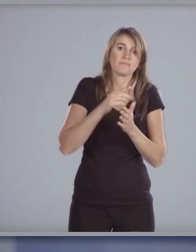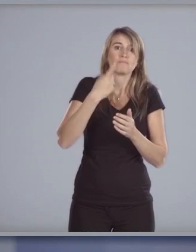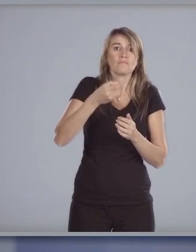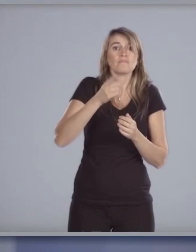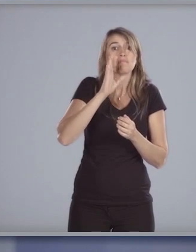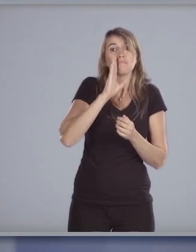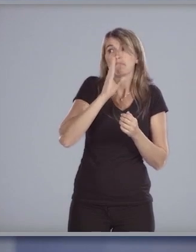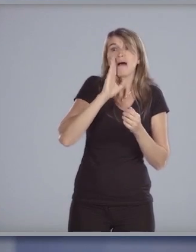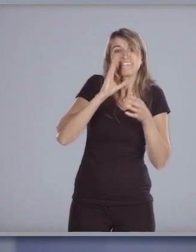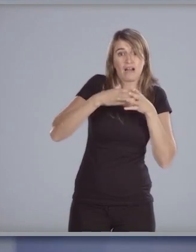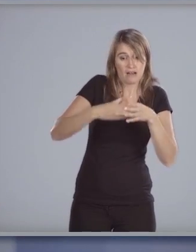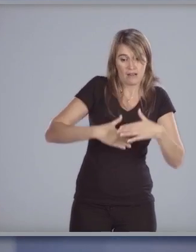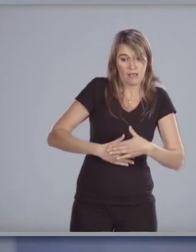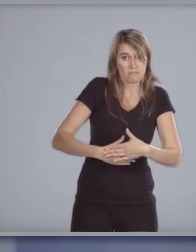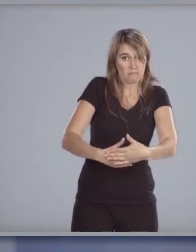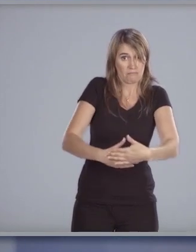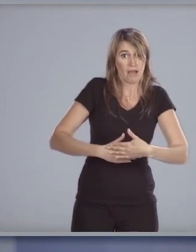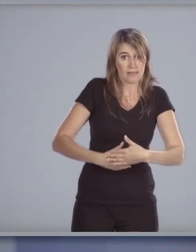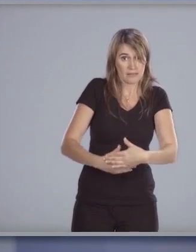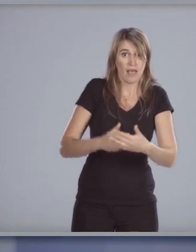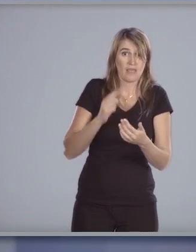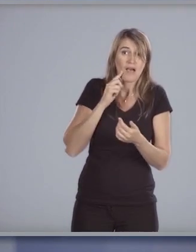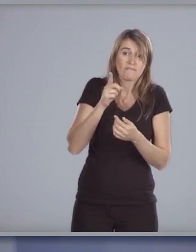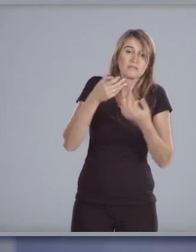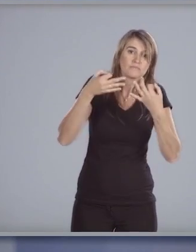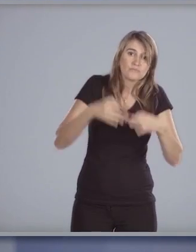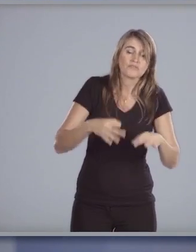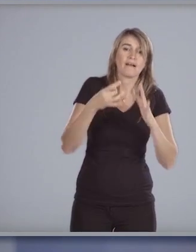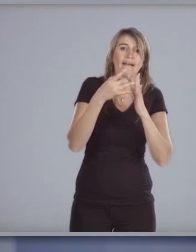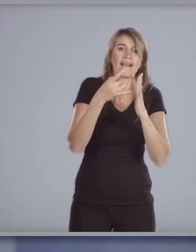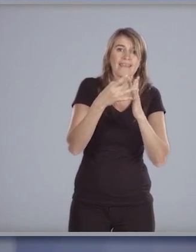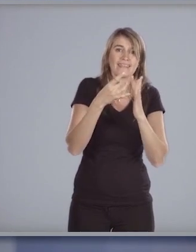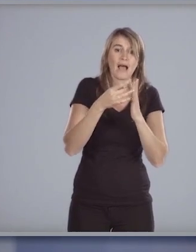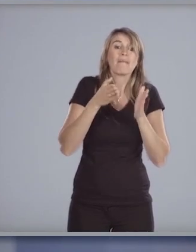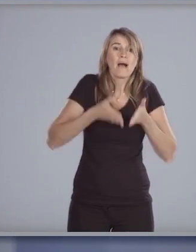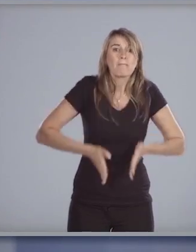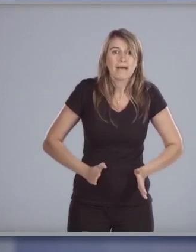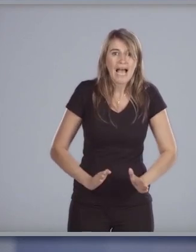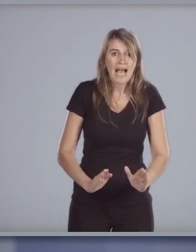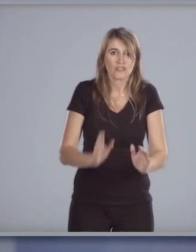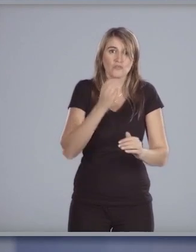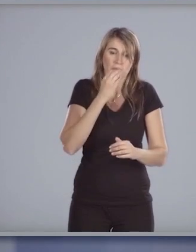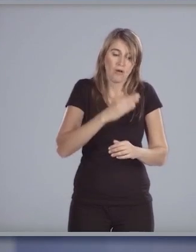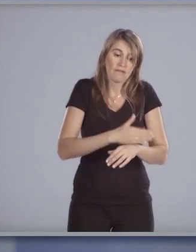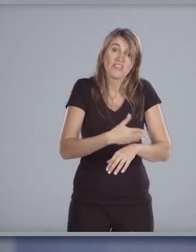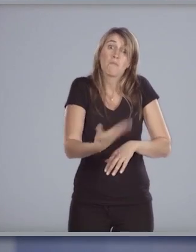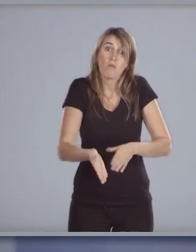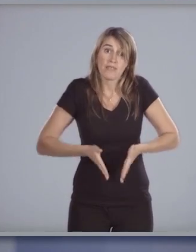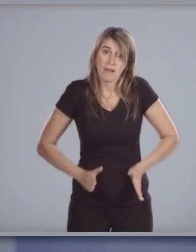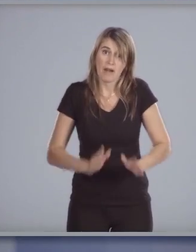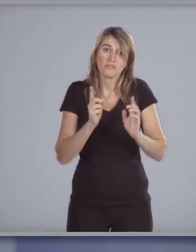maternidades que garanticen los estándares de calidad en la atención del parto y posparto